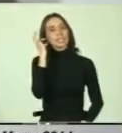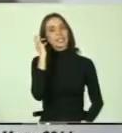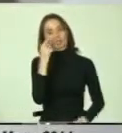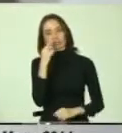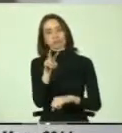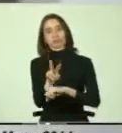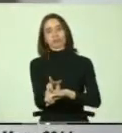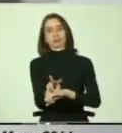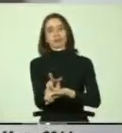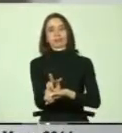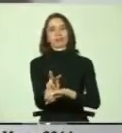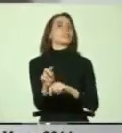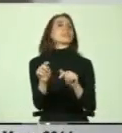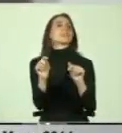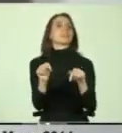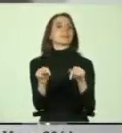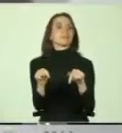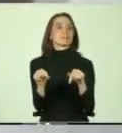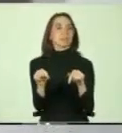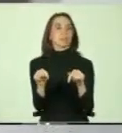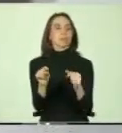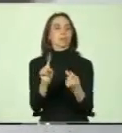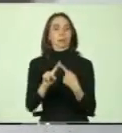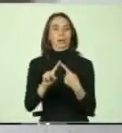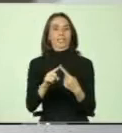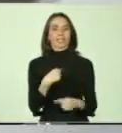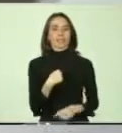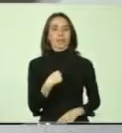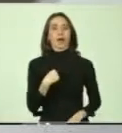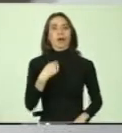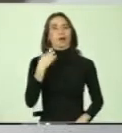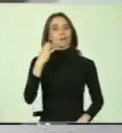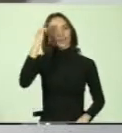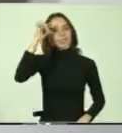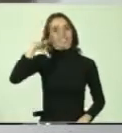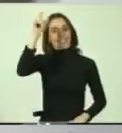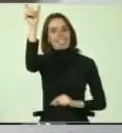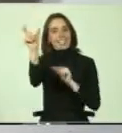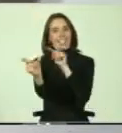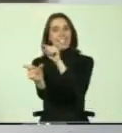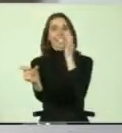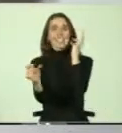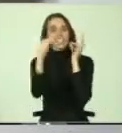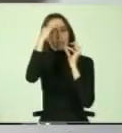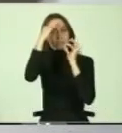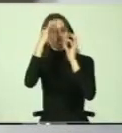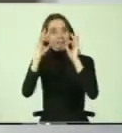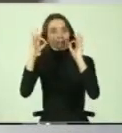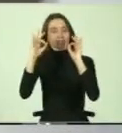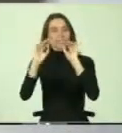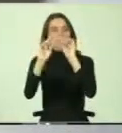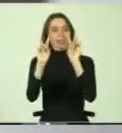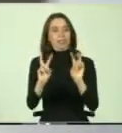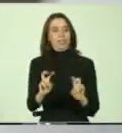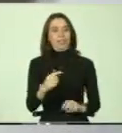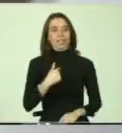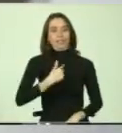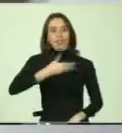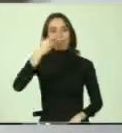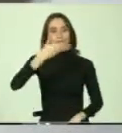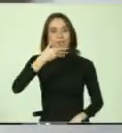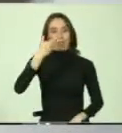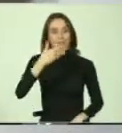también esta participación mía, puesto que yo sé que ella es especialista en el tema justamente que yo voy a hablar.